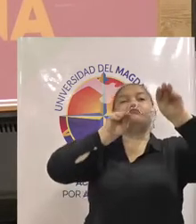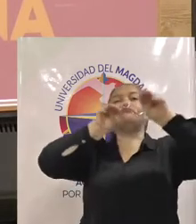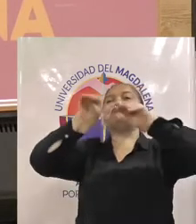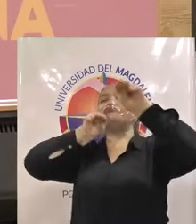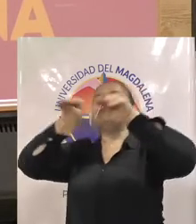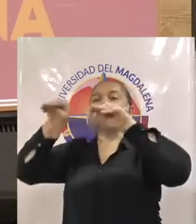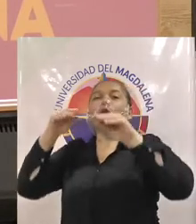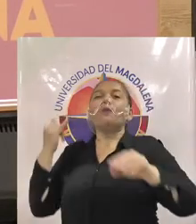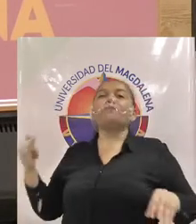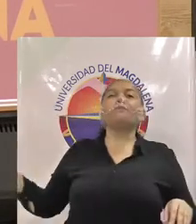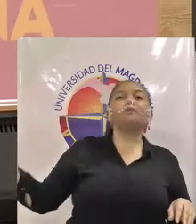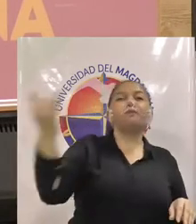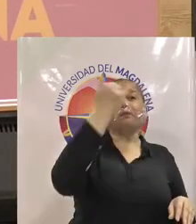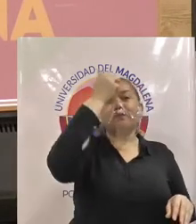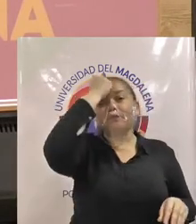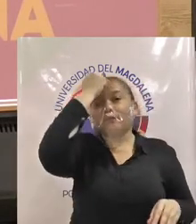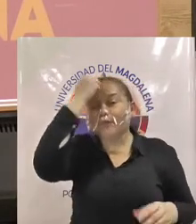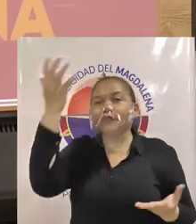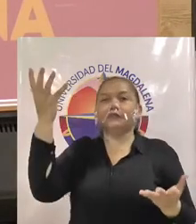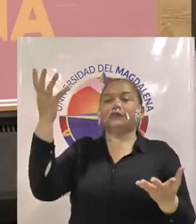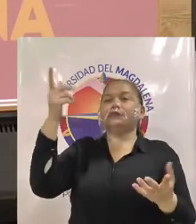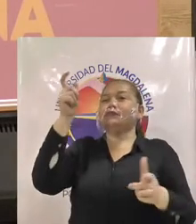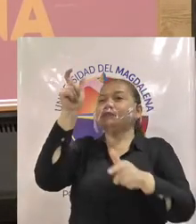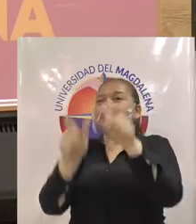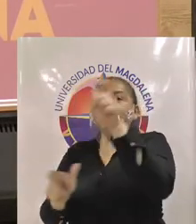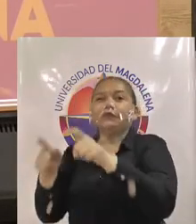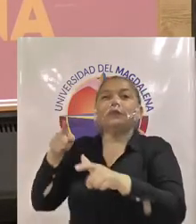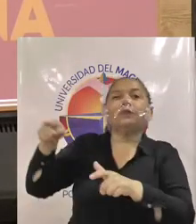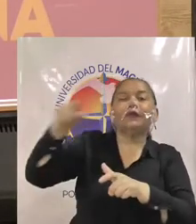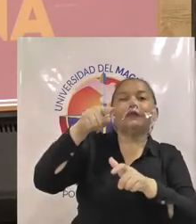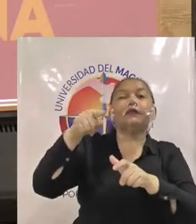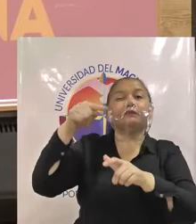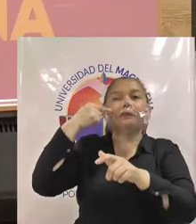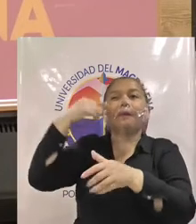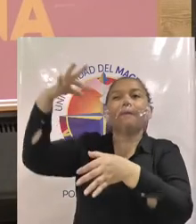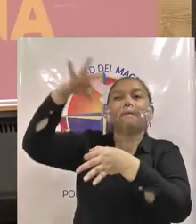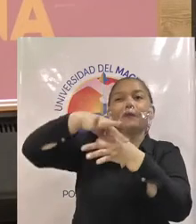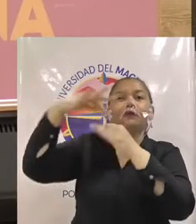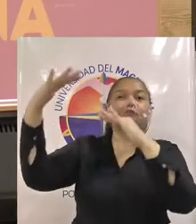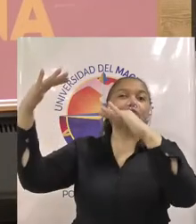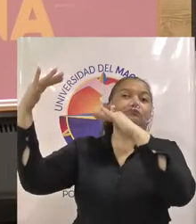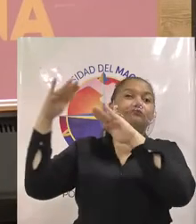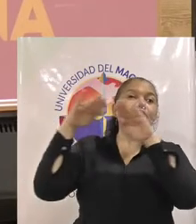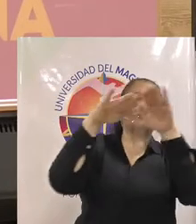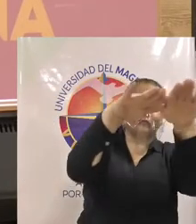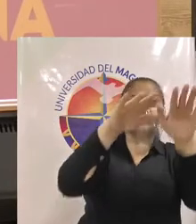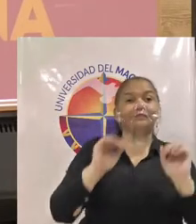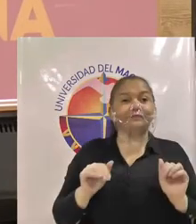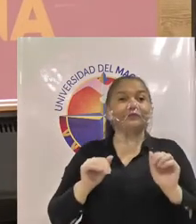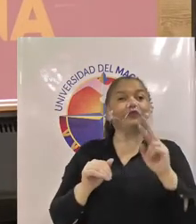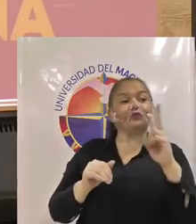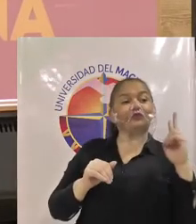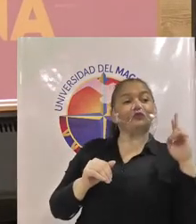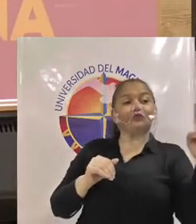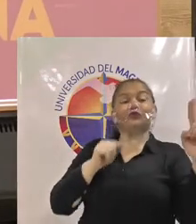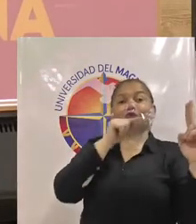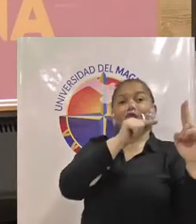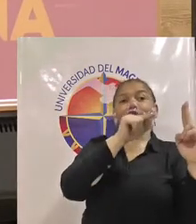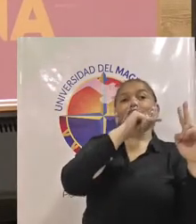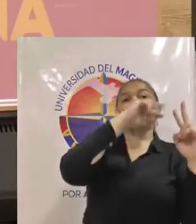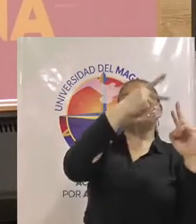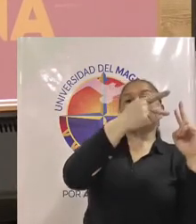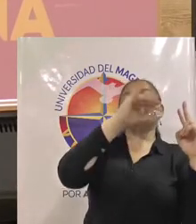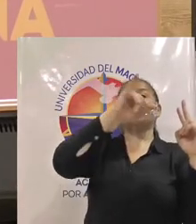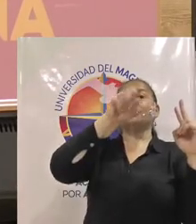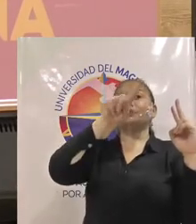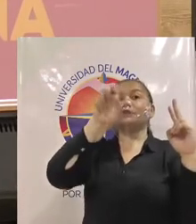estamentos de docente para que vote por usted y su fórmula el profesor José Vázquez así que